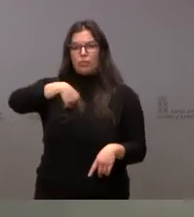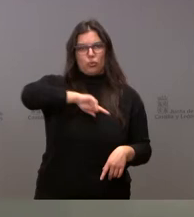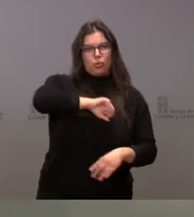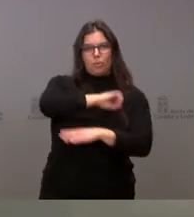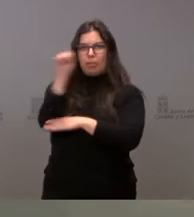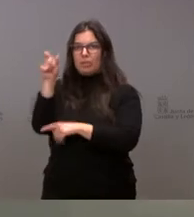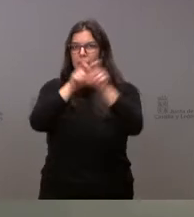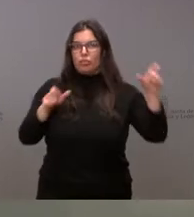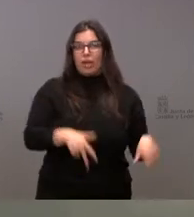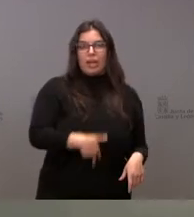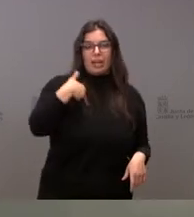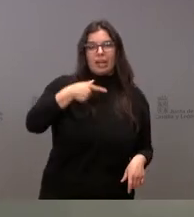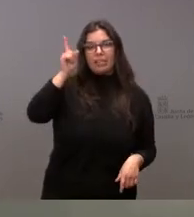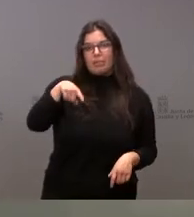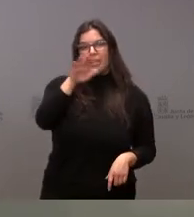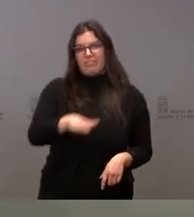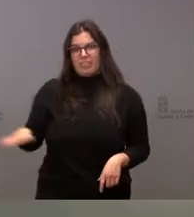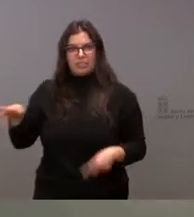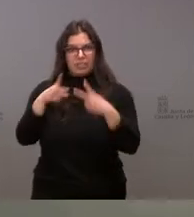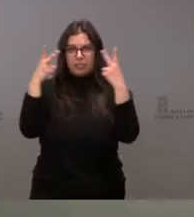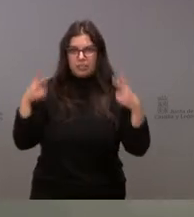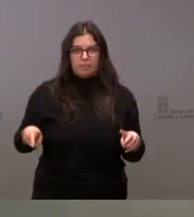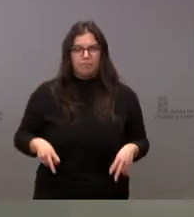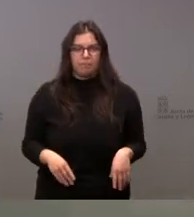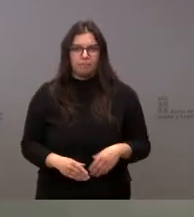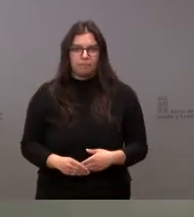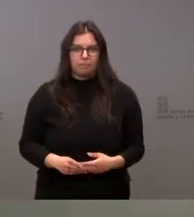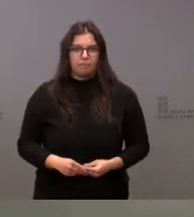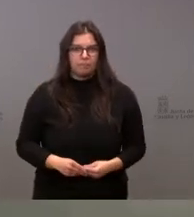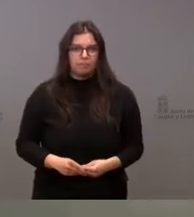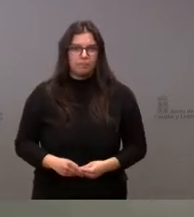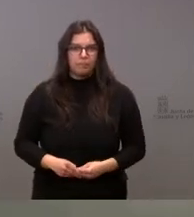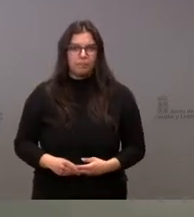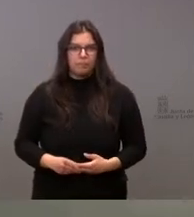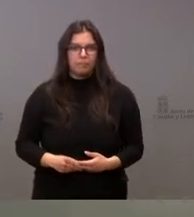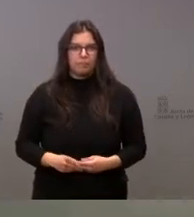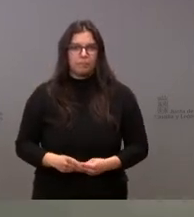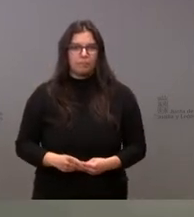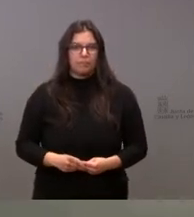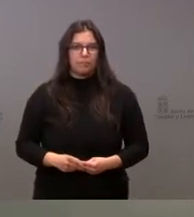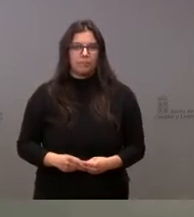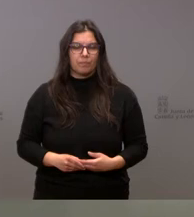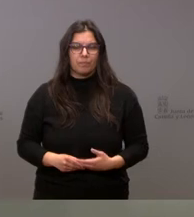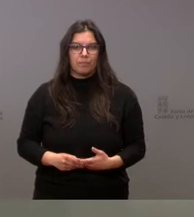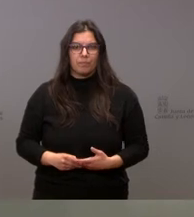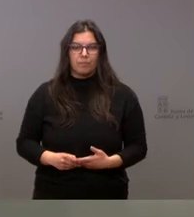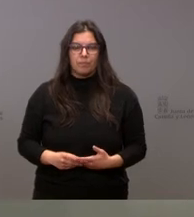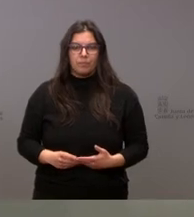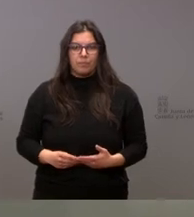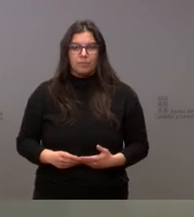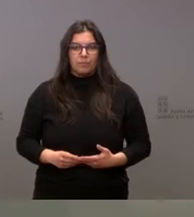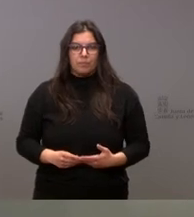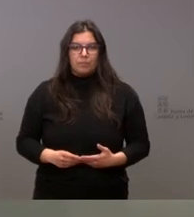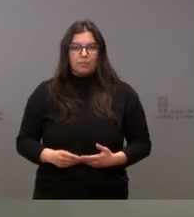población general como en la población infantil, que está siendo objeto de este proceso de vacunación.